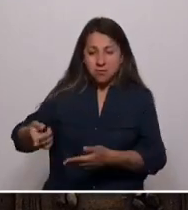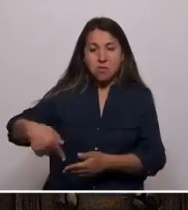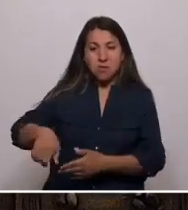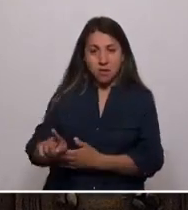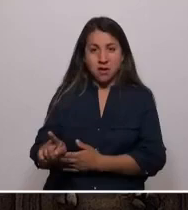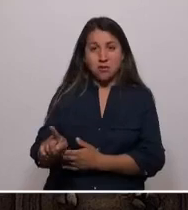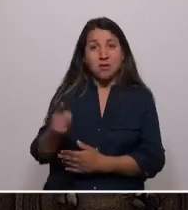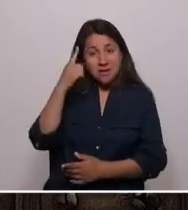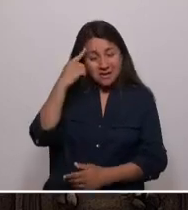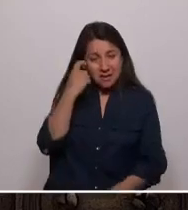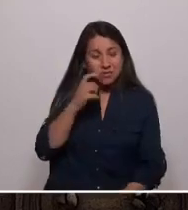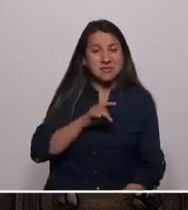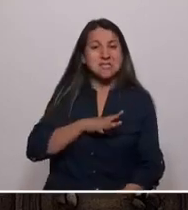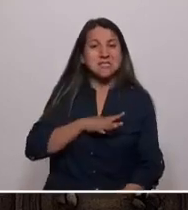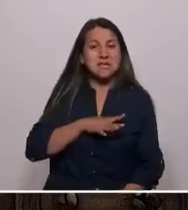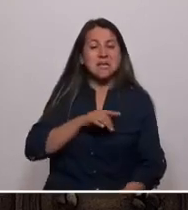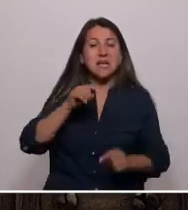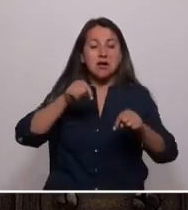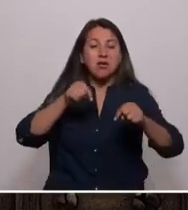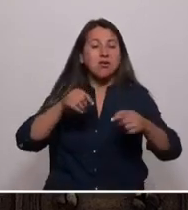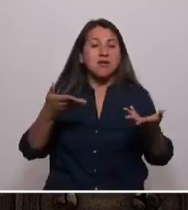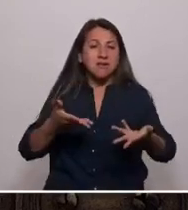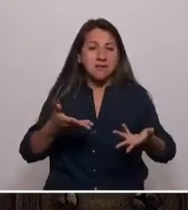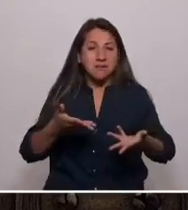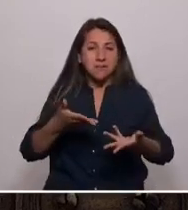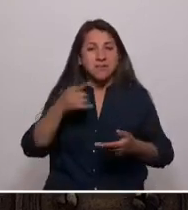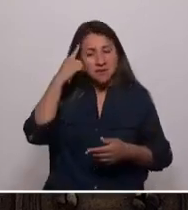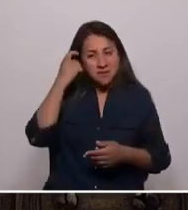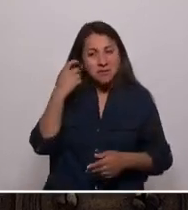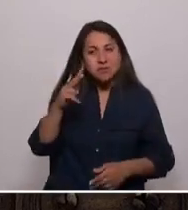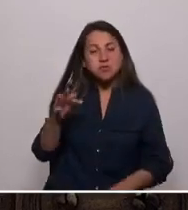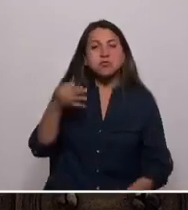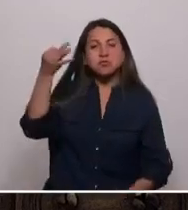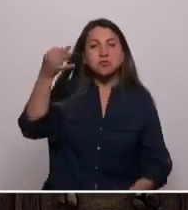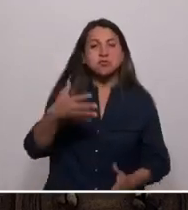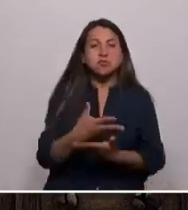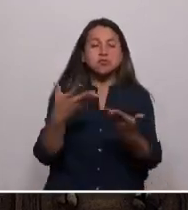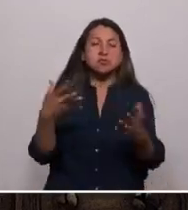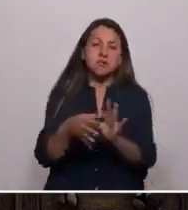Creo en Chile y hoy más que nunca creo en su futuro. Muchas gracias.